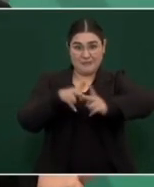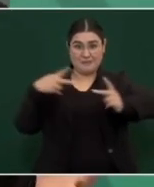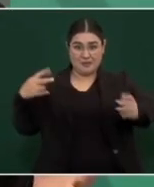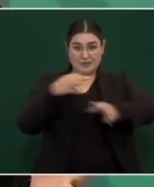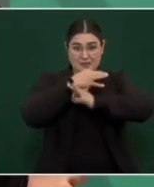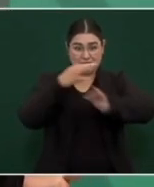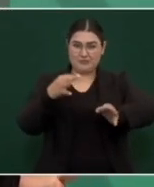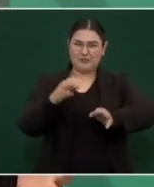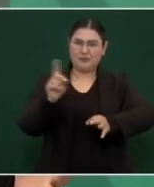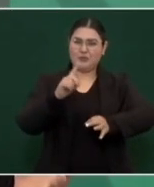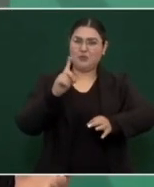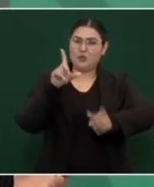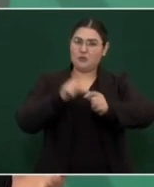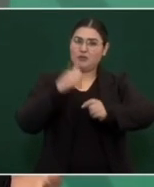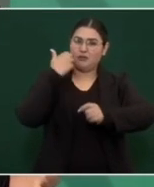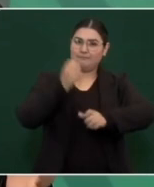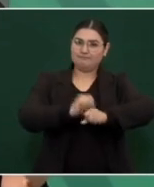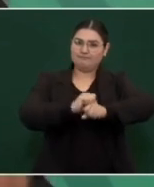lo que quiero dejar en claro.